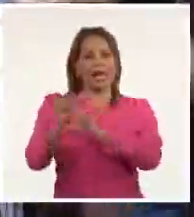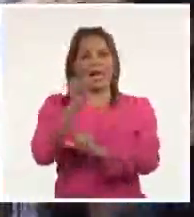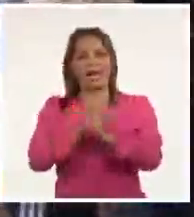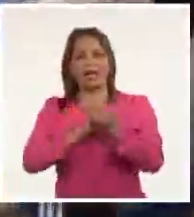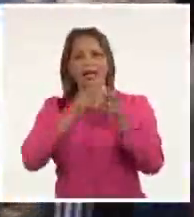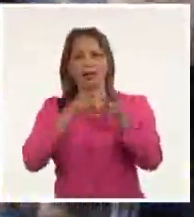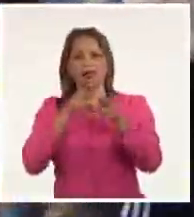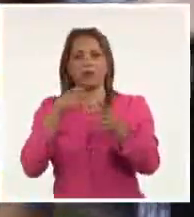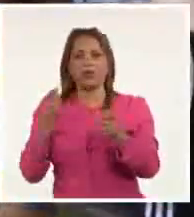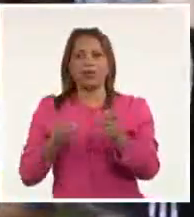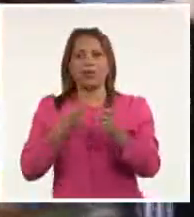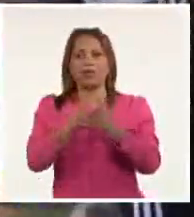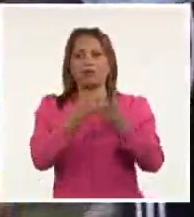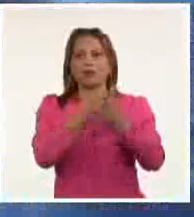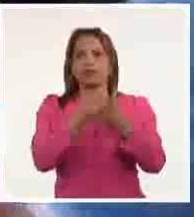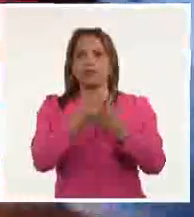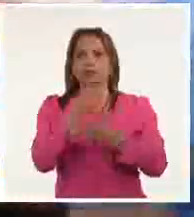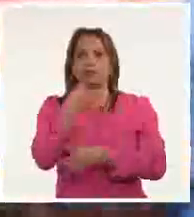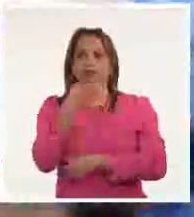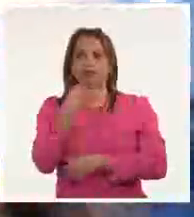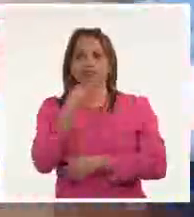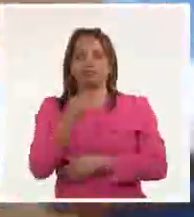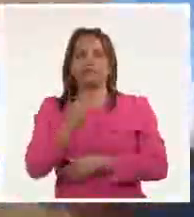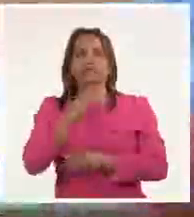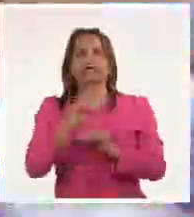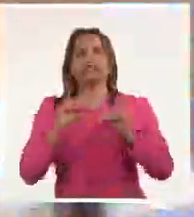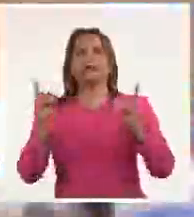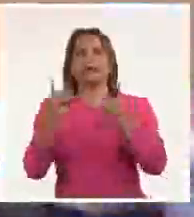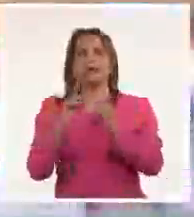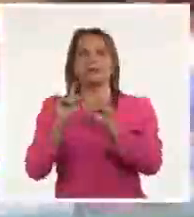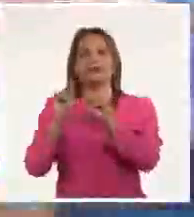El Departamento de Puno